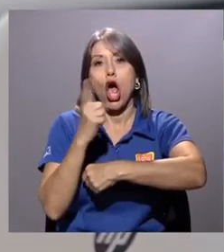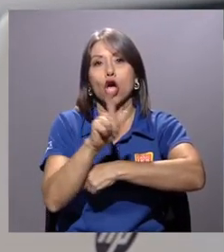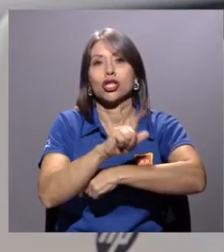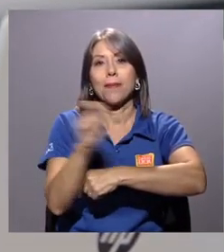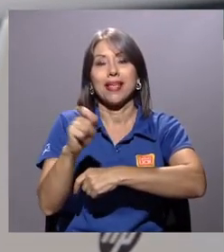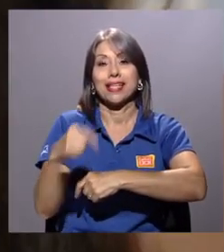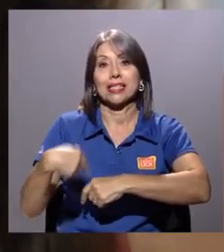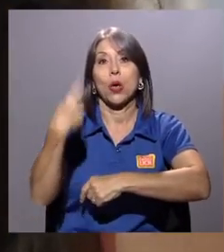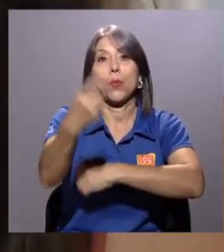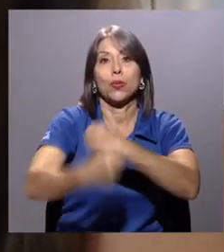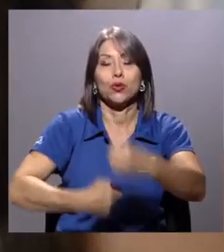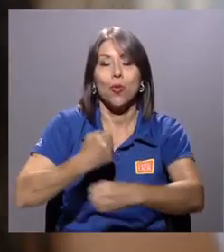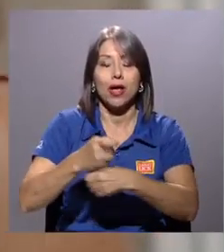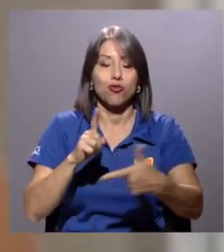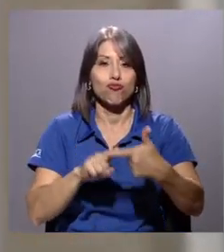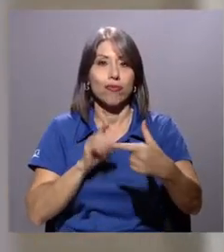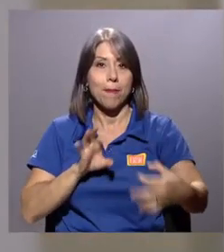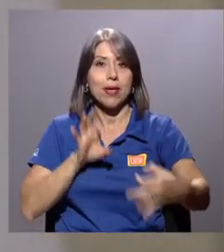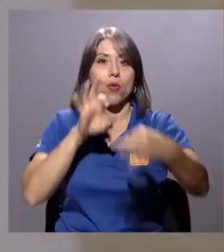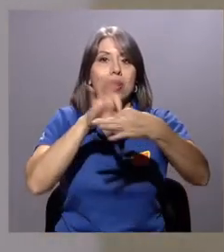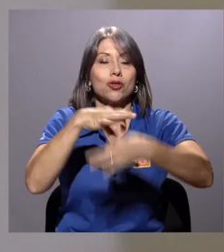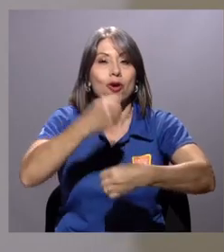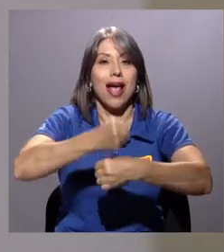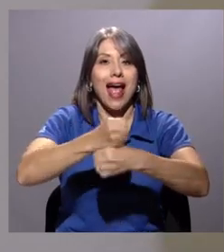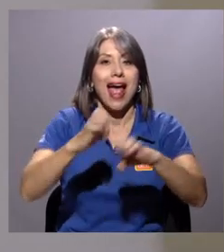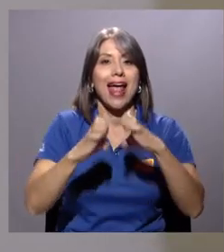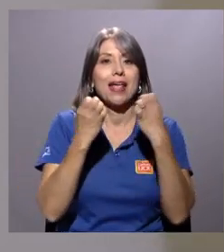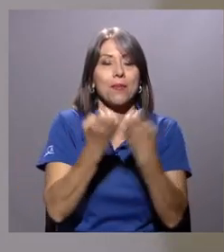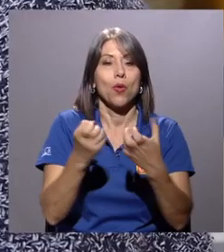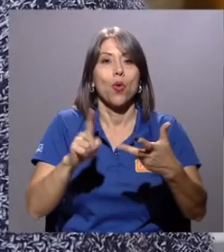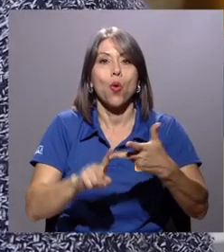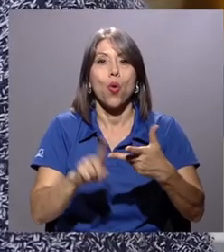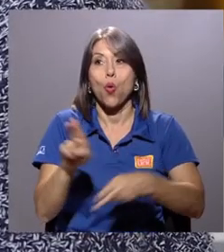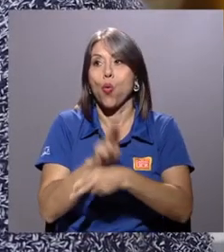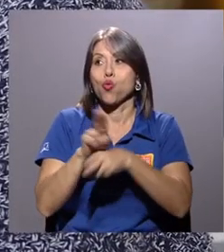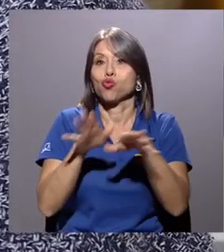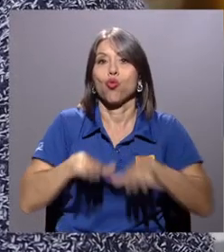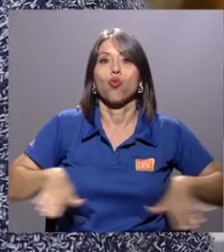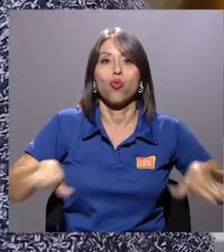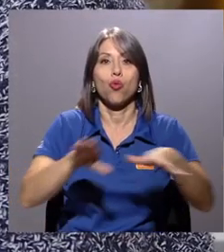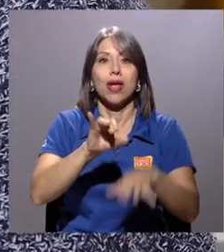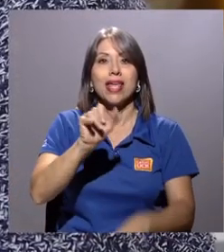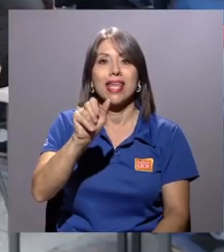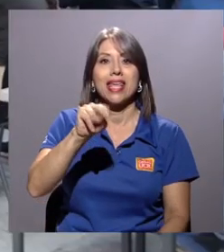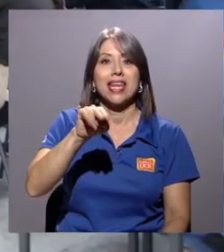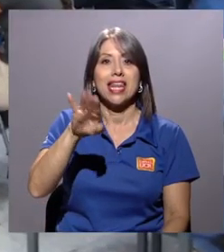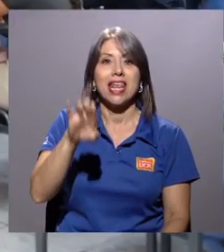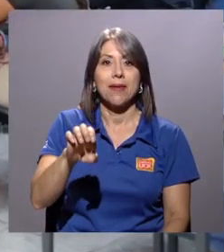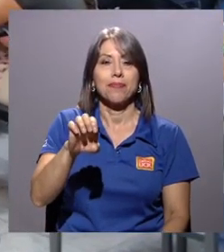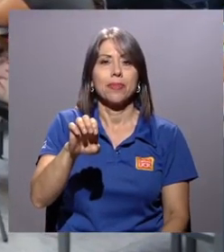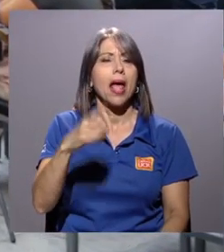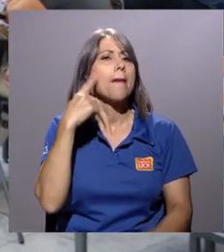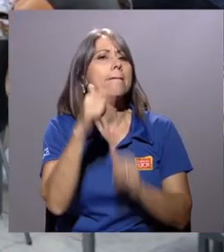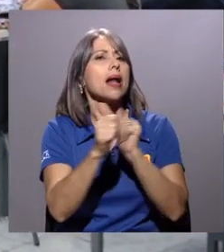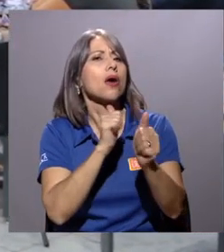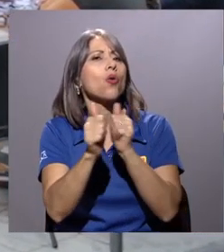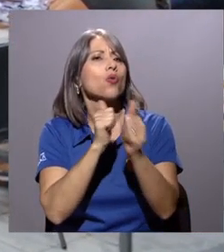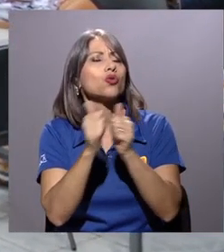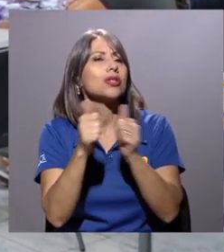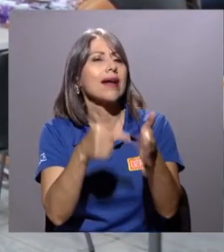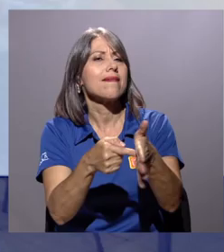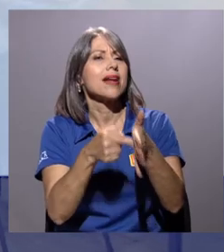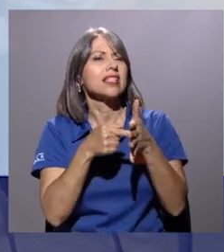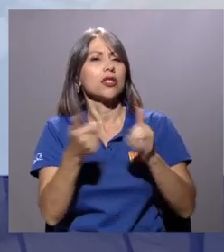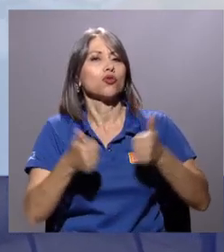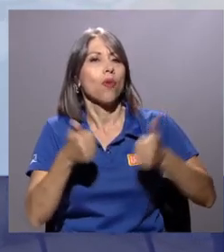2020, vinculación a los equipos de trabajo y uso de instalaciones del INIE. Los requisitos para poder concursar por la